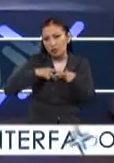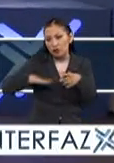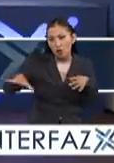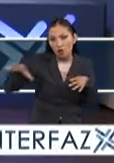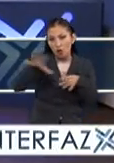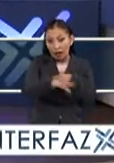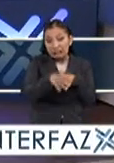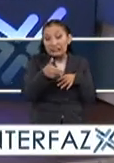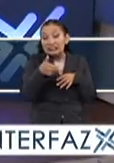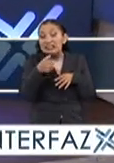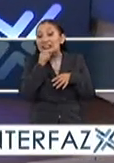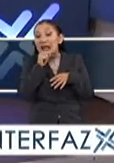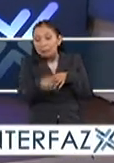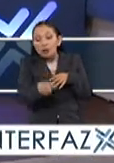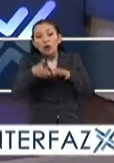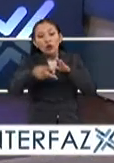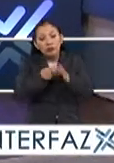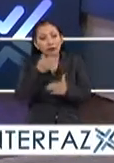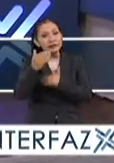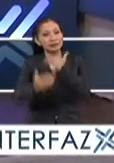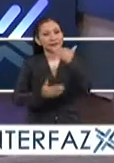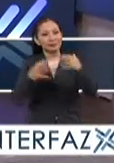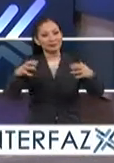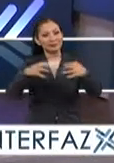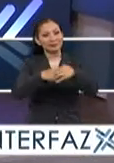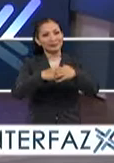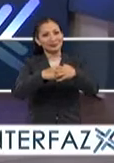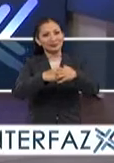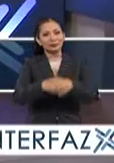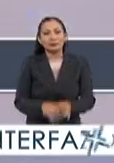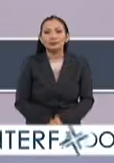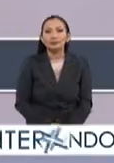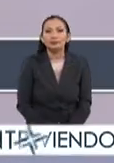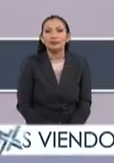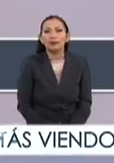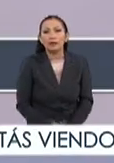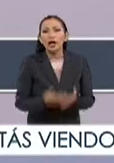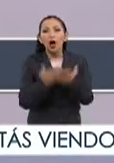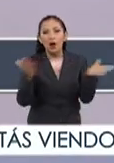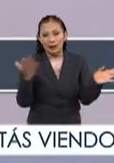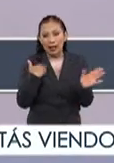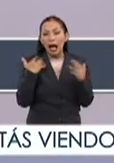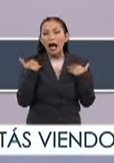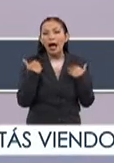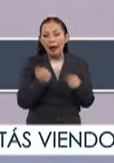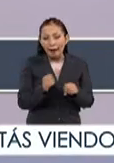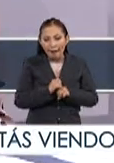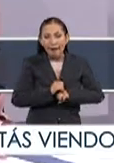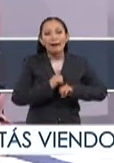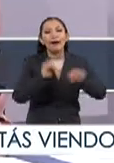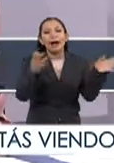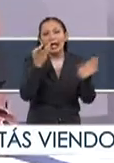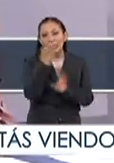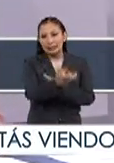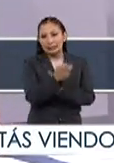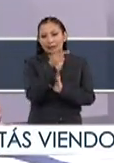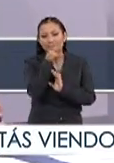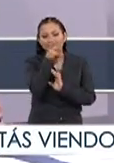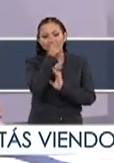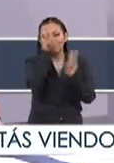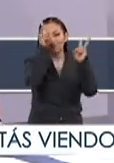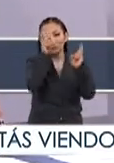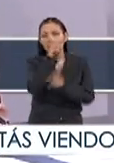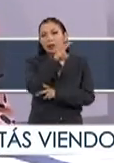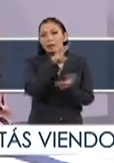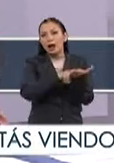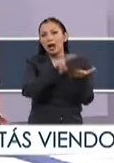civil y de esta manera volver a generar este tejido social. Y ahora que entendemos un poco mejor este concepto de los